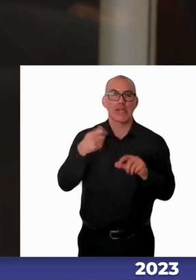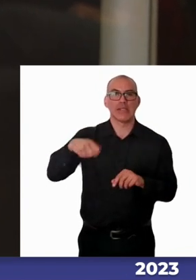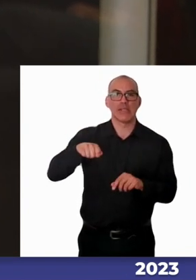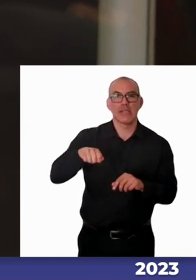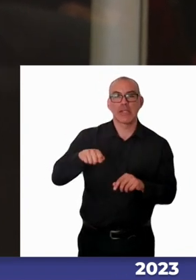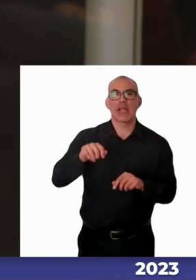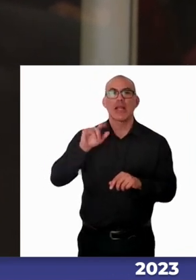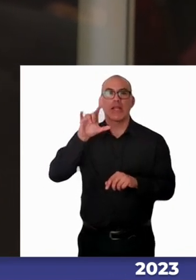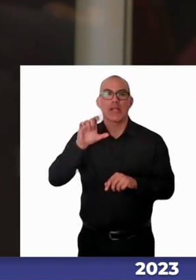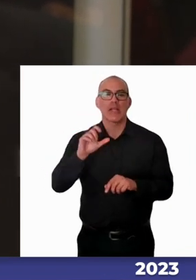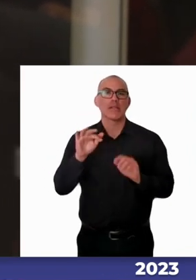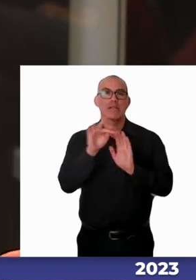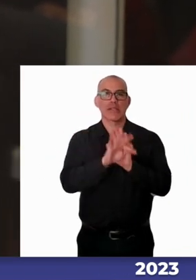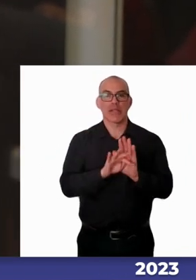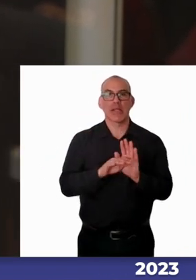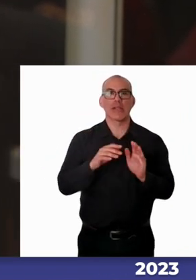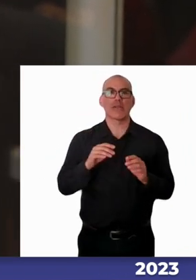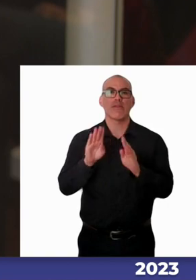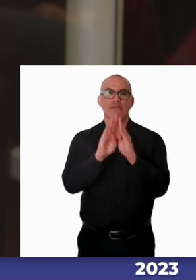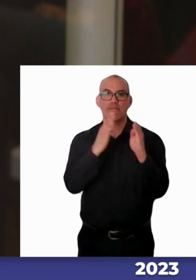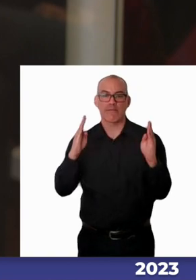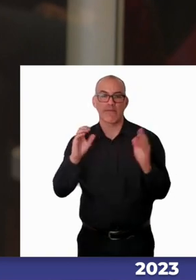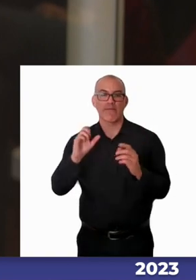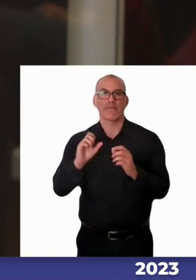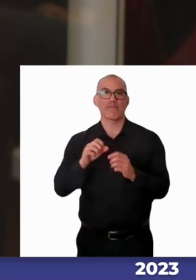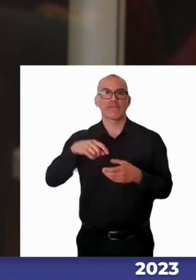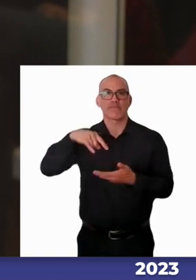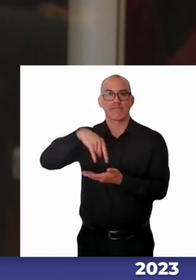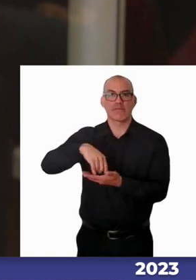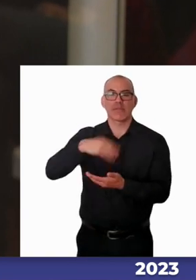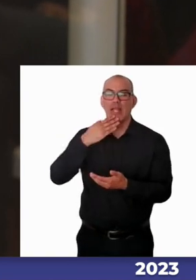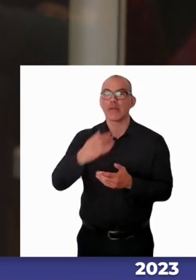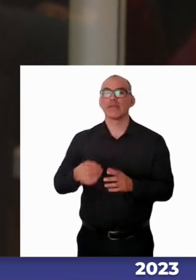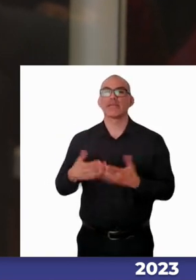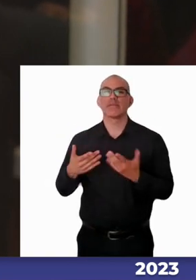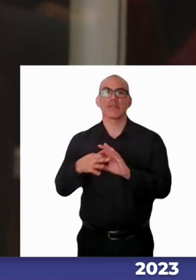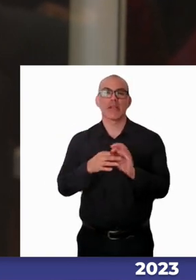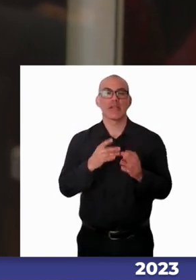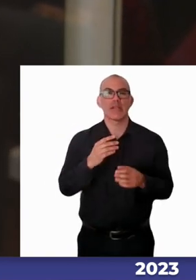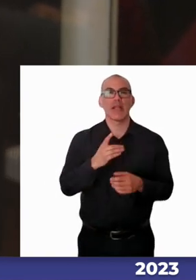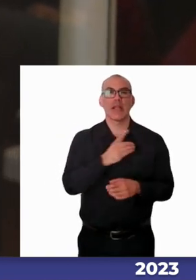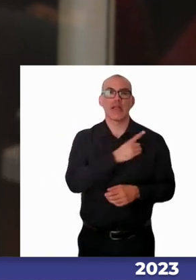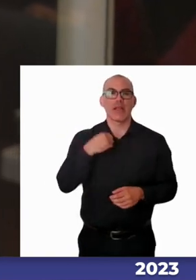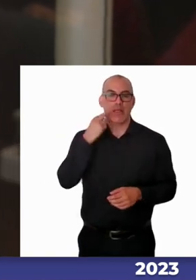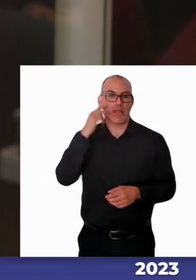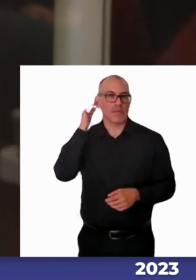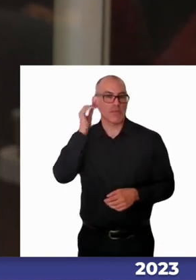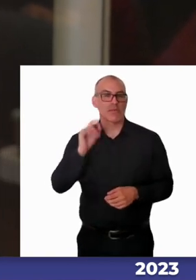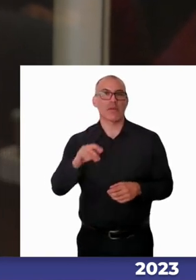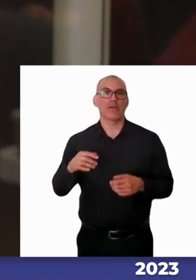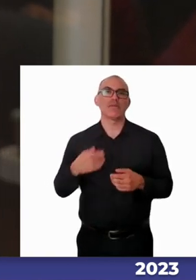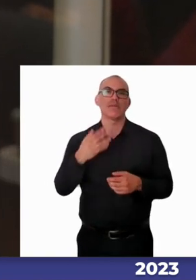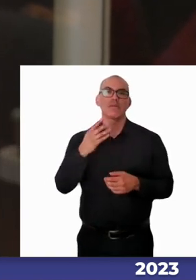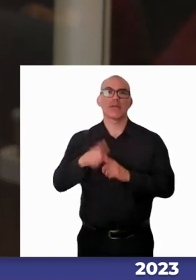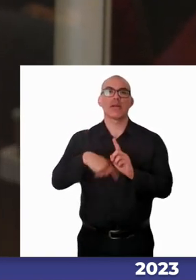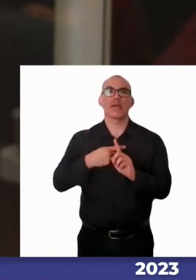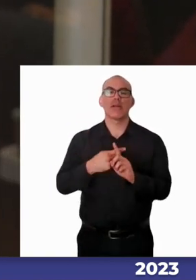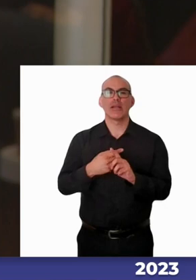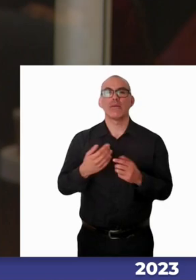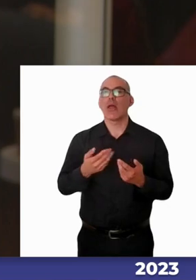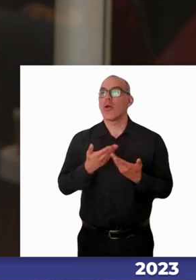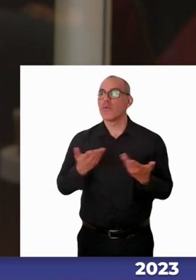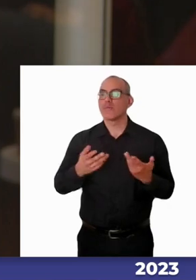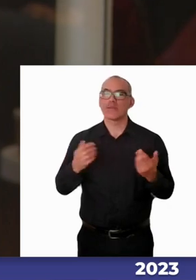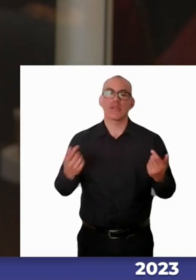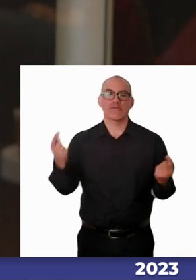y, por supuesto, las transmisiones de la Cámara de Diputadas y Diputados y también a quienes nos acompañan de manera presencial, autoridades y